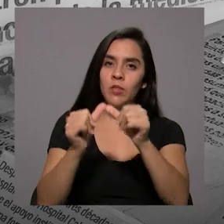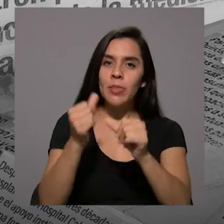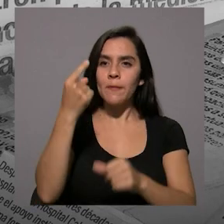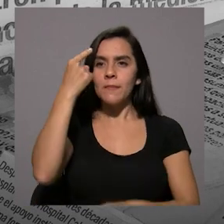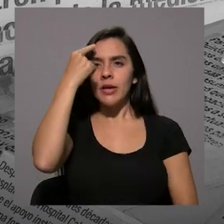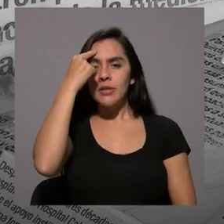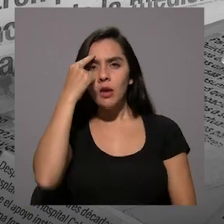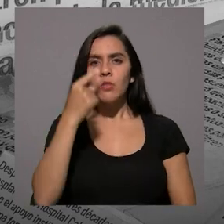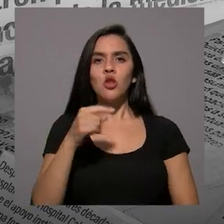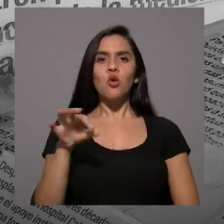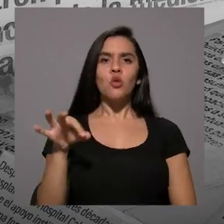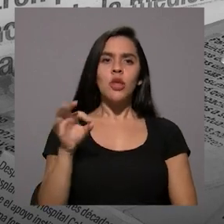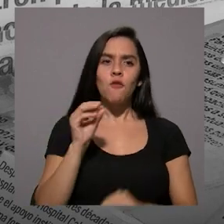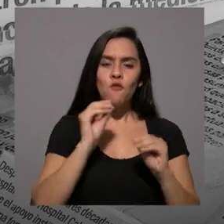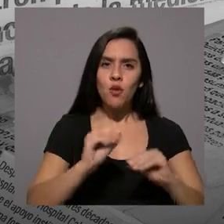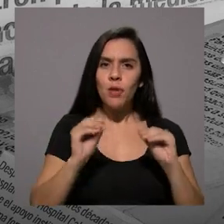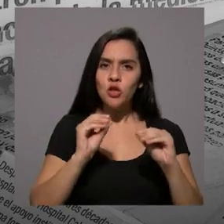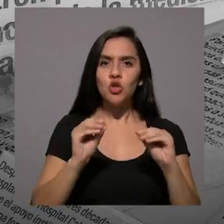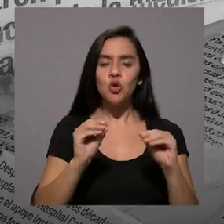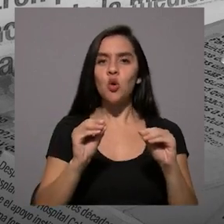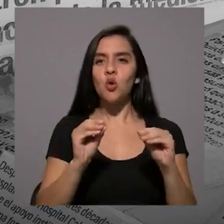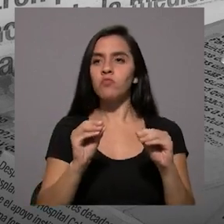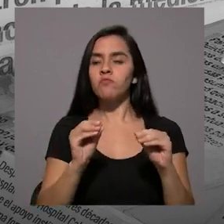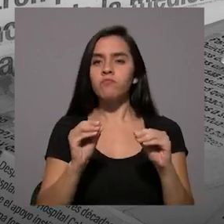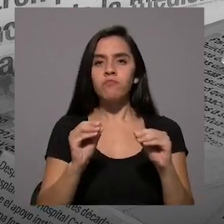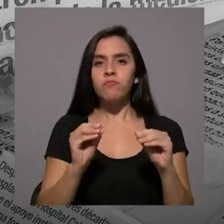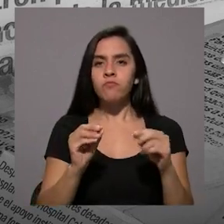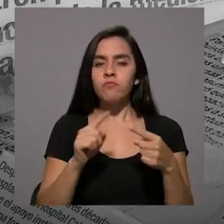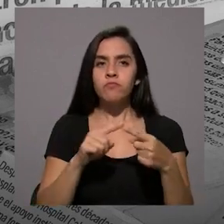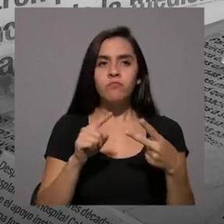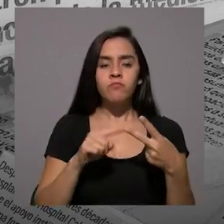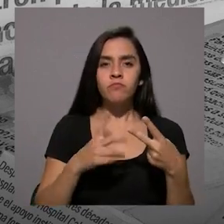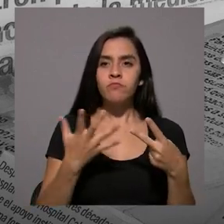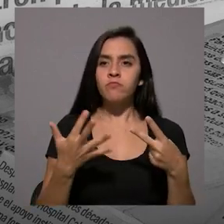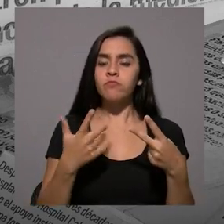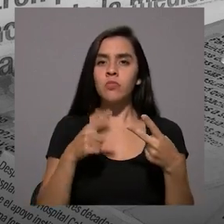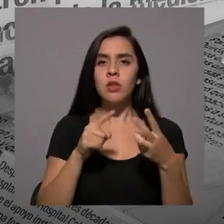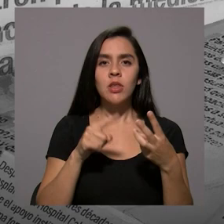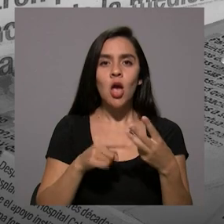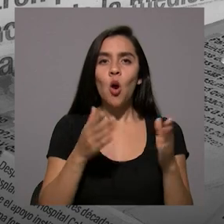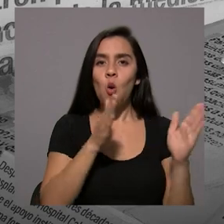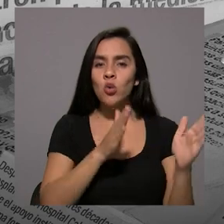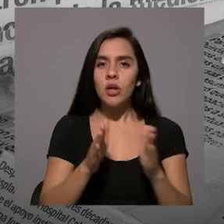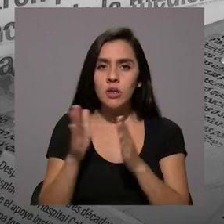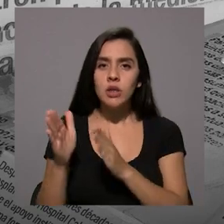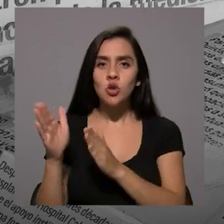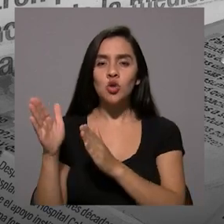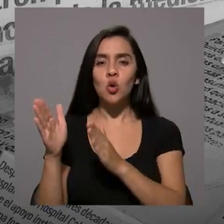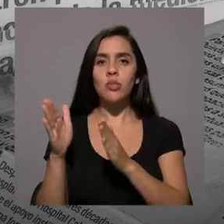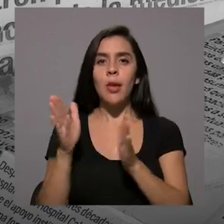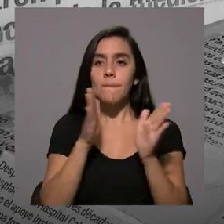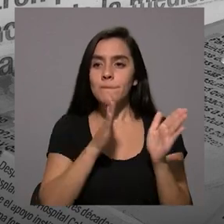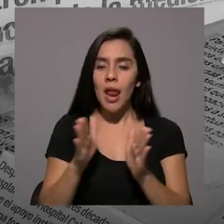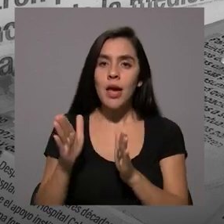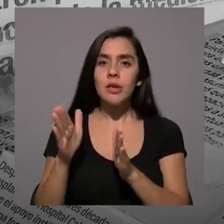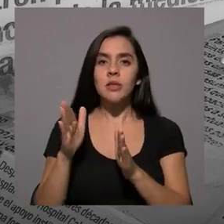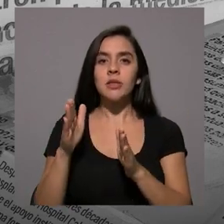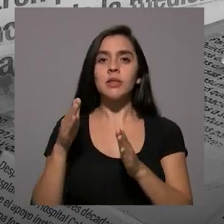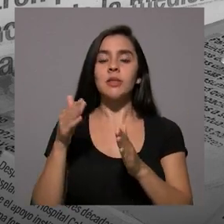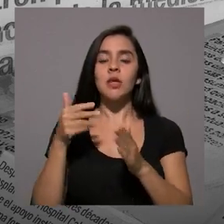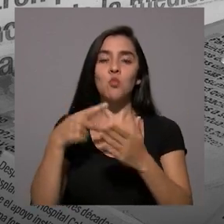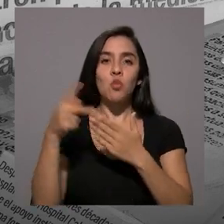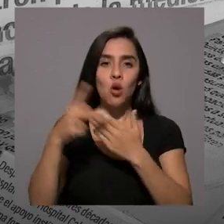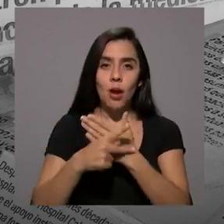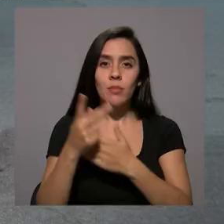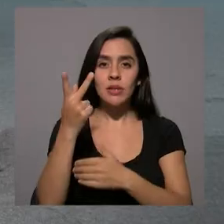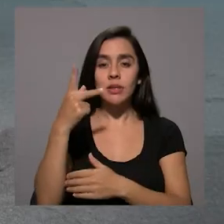pensamiento, de formación, de organización de los planes y programas